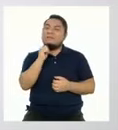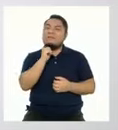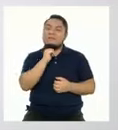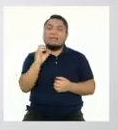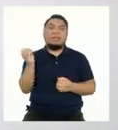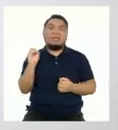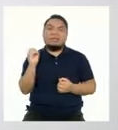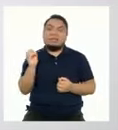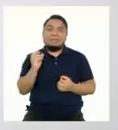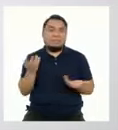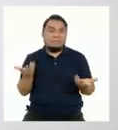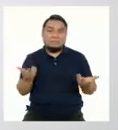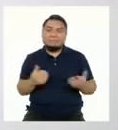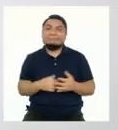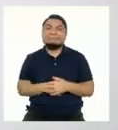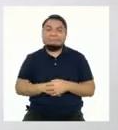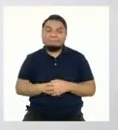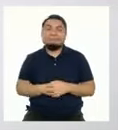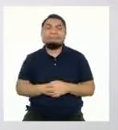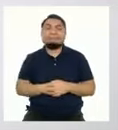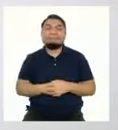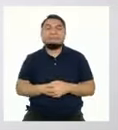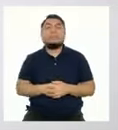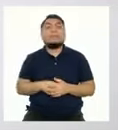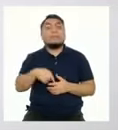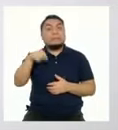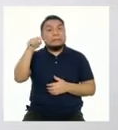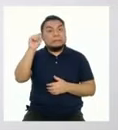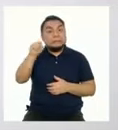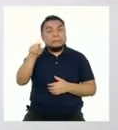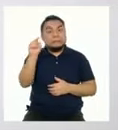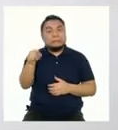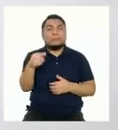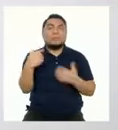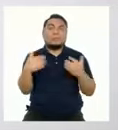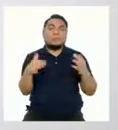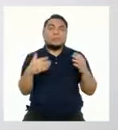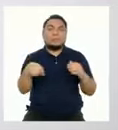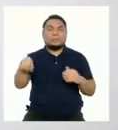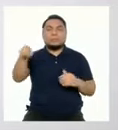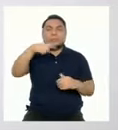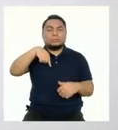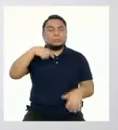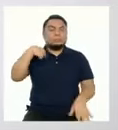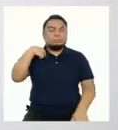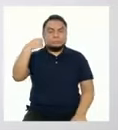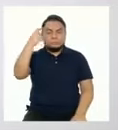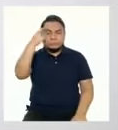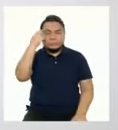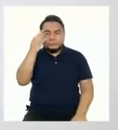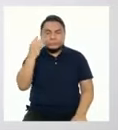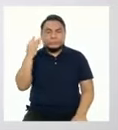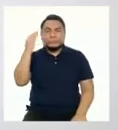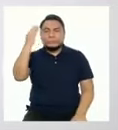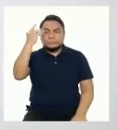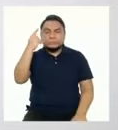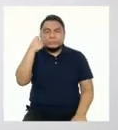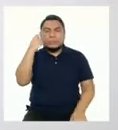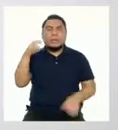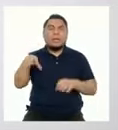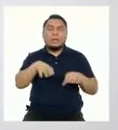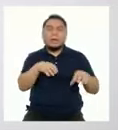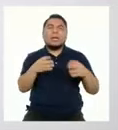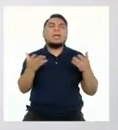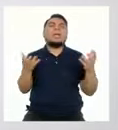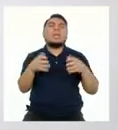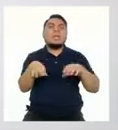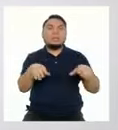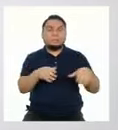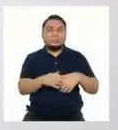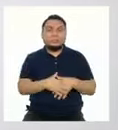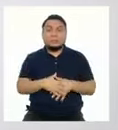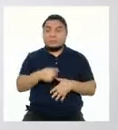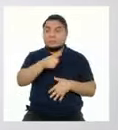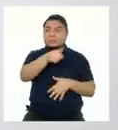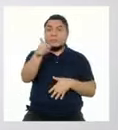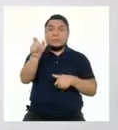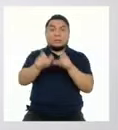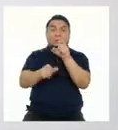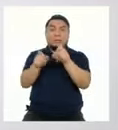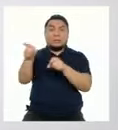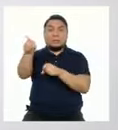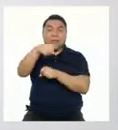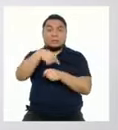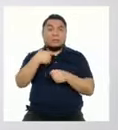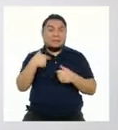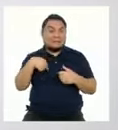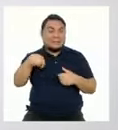siendo un gran desafío. Esta situación nos debe llevar a reflexionar y a tomar acción. Aquellas personas que